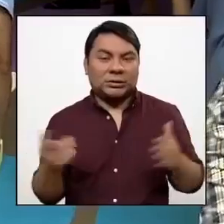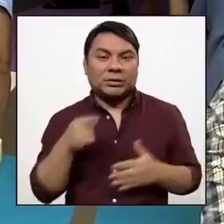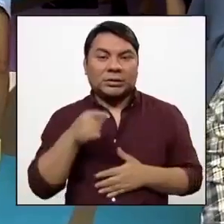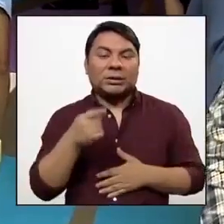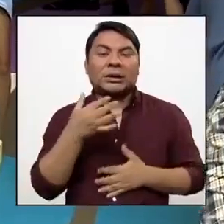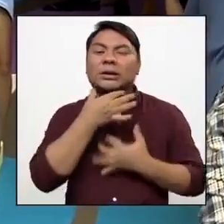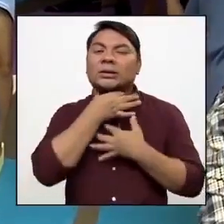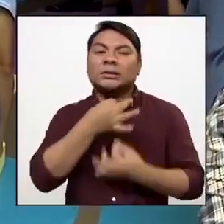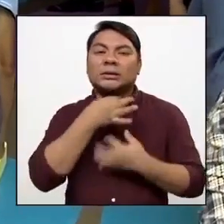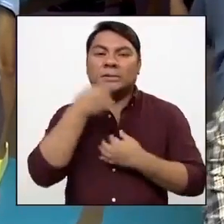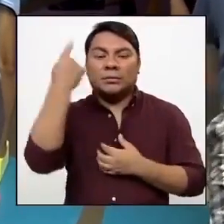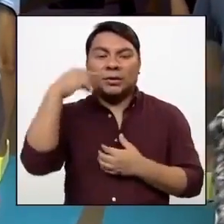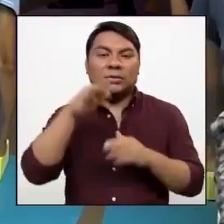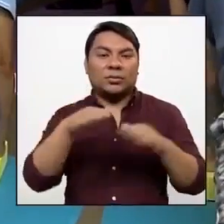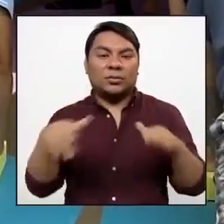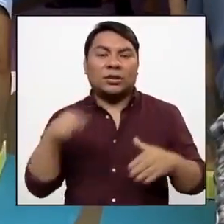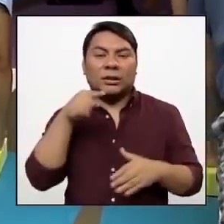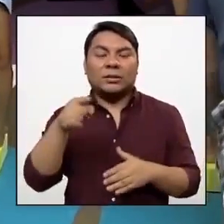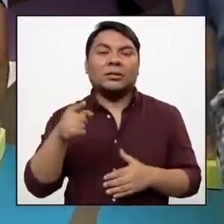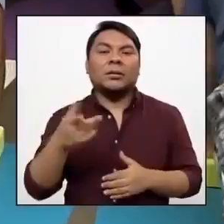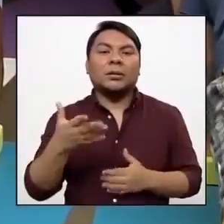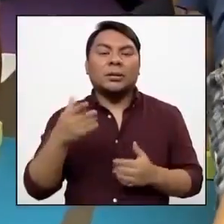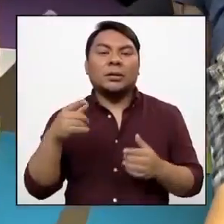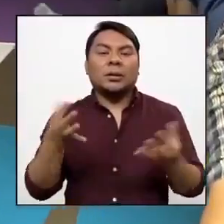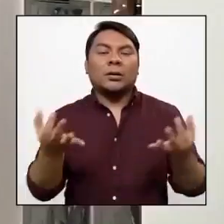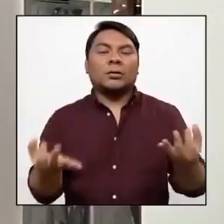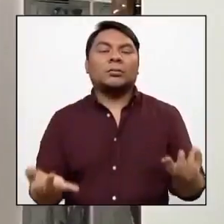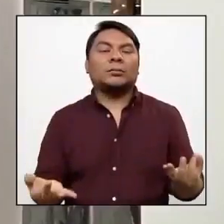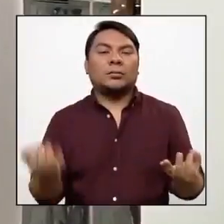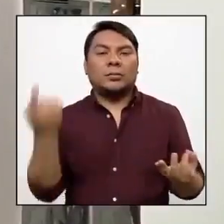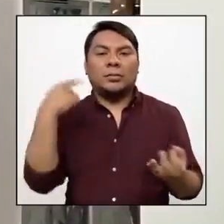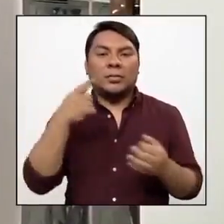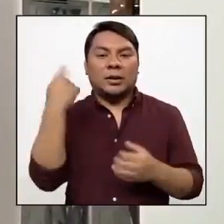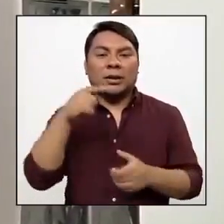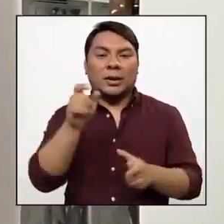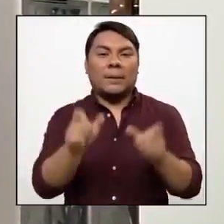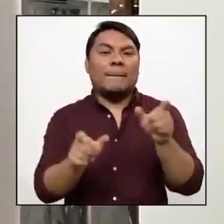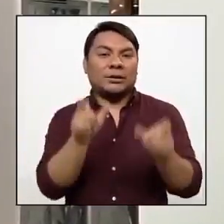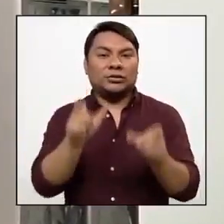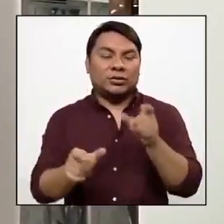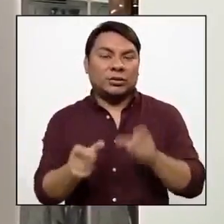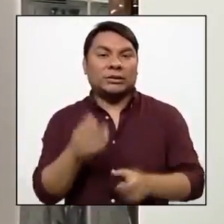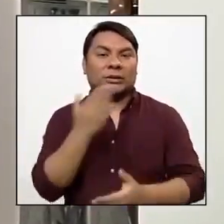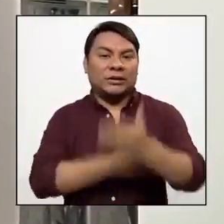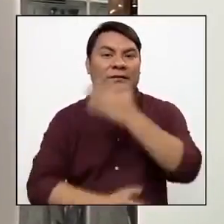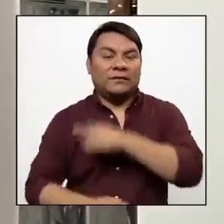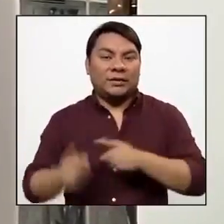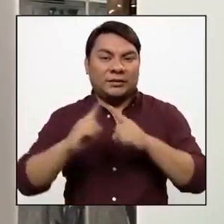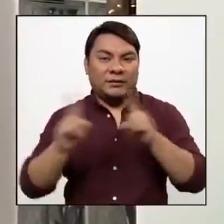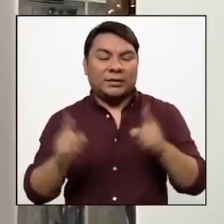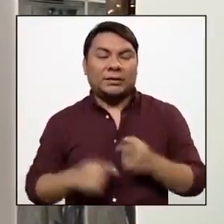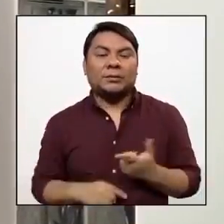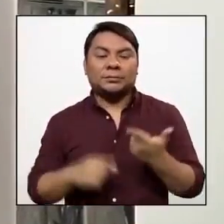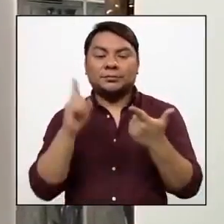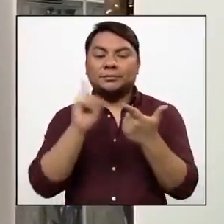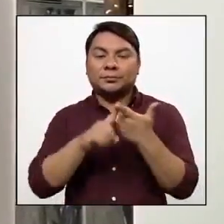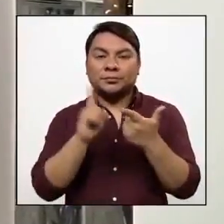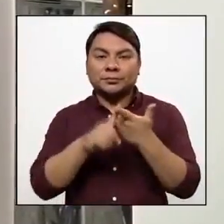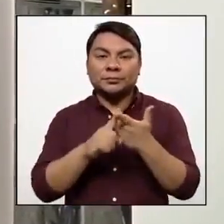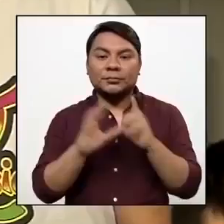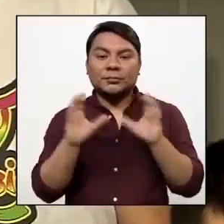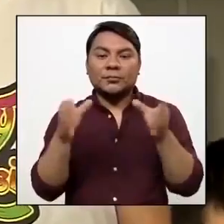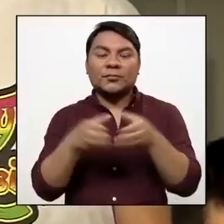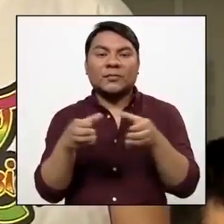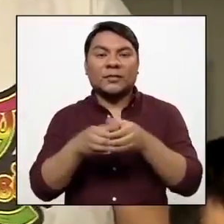súper interesante para los chicos, es un yoga dirigido solamente a chicos con habilidades diferentes. Luego tenemos el Club Munani,